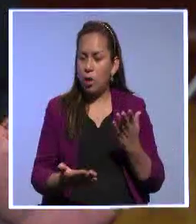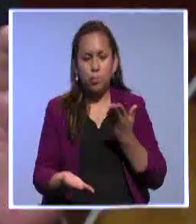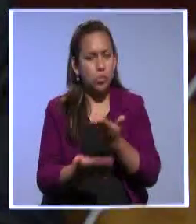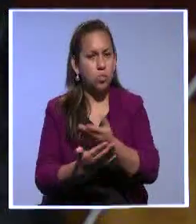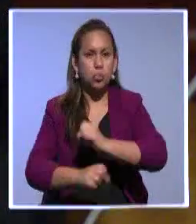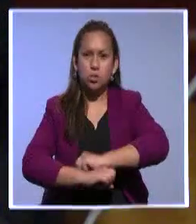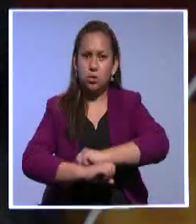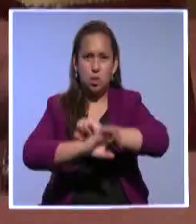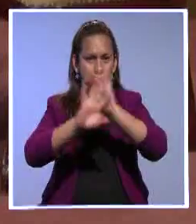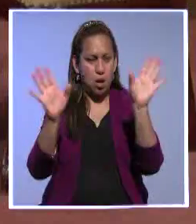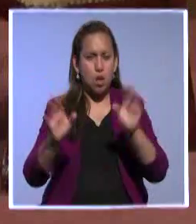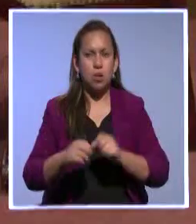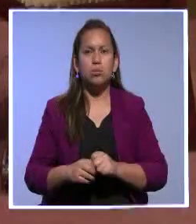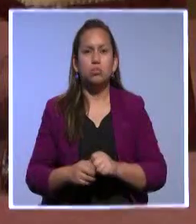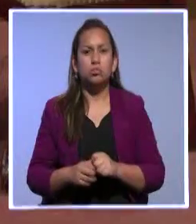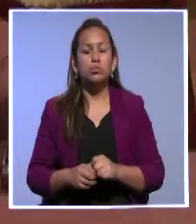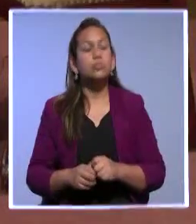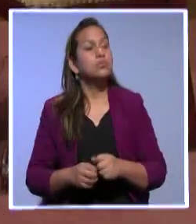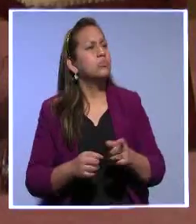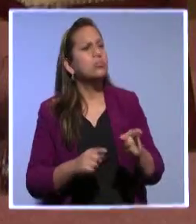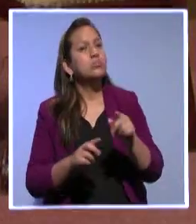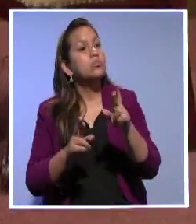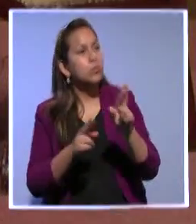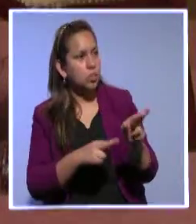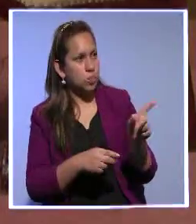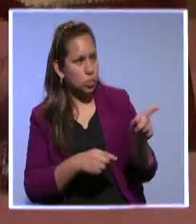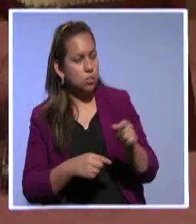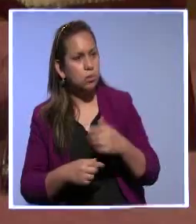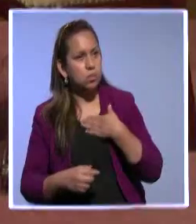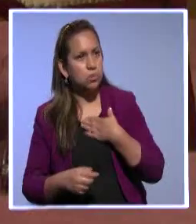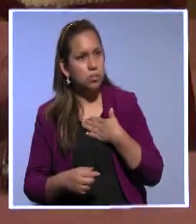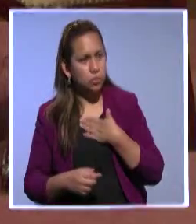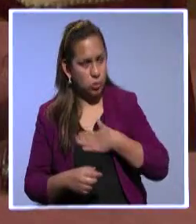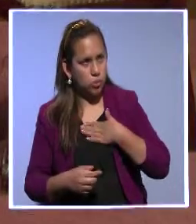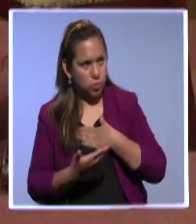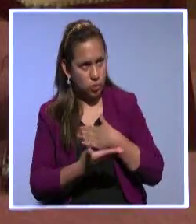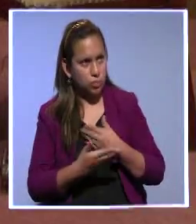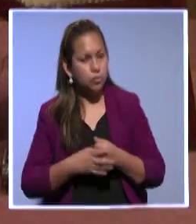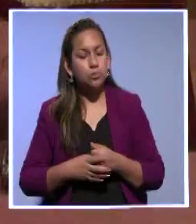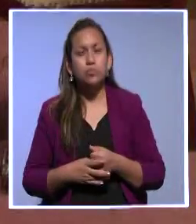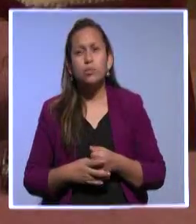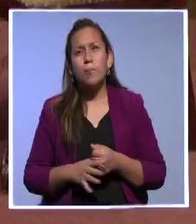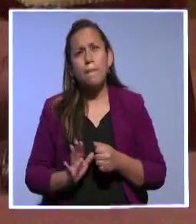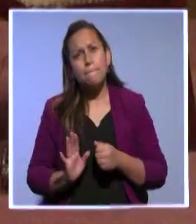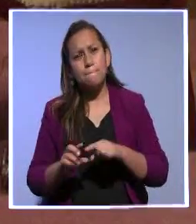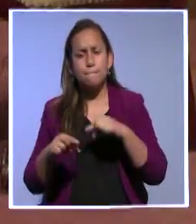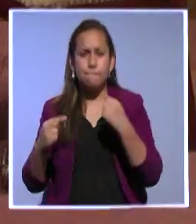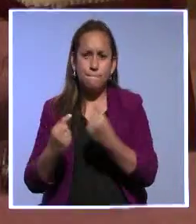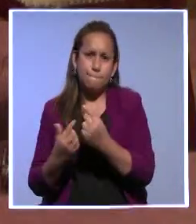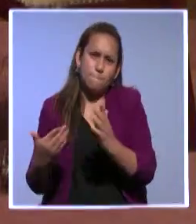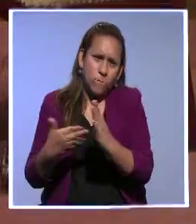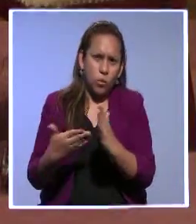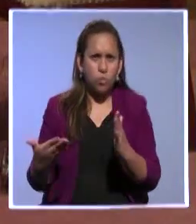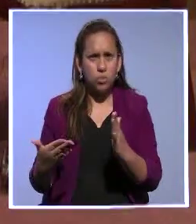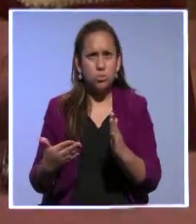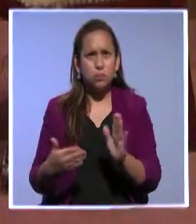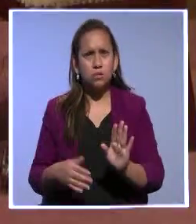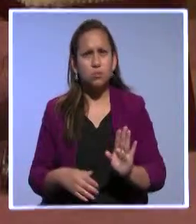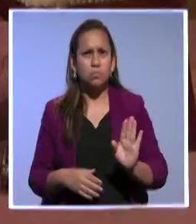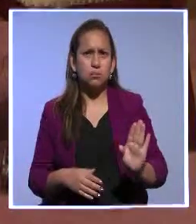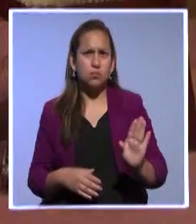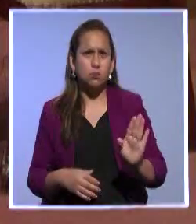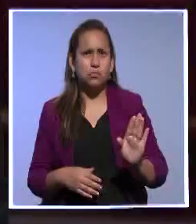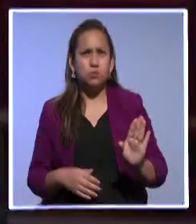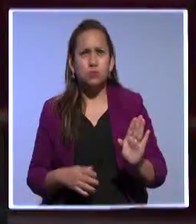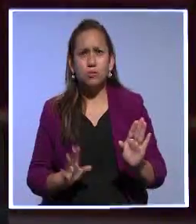en la mayoría de los casos. Asambleísta Ventimilla, ¿qué dice usted? Bueno, tal vez la posición que la oposición asume en este momento es la única posición que le queda